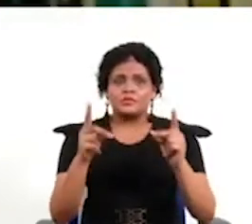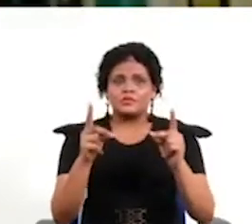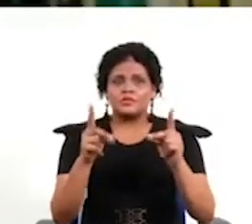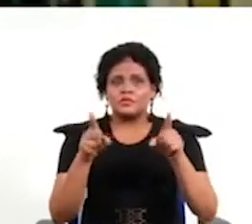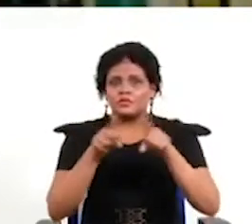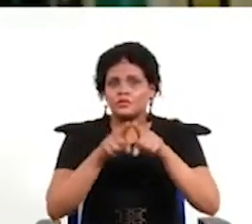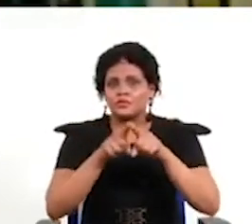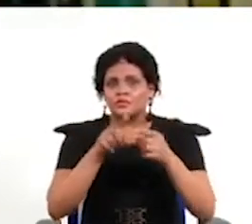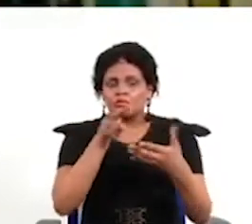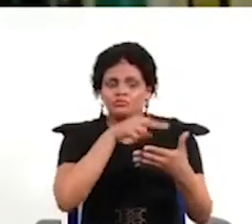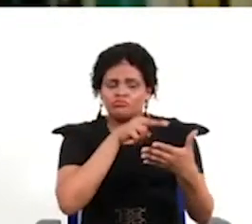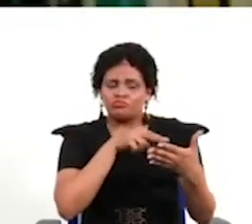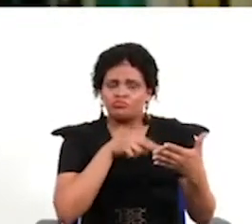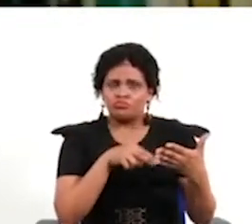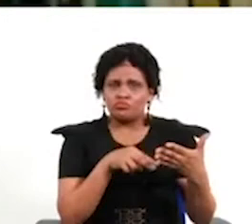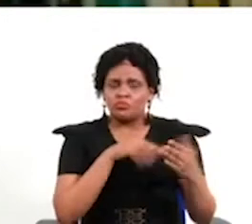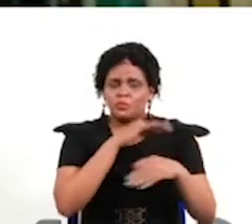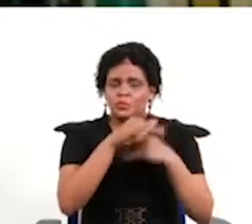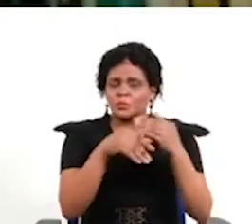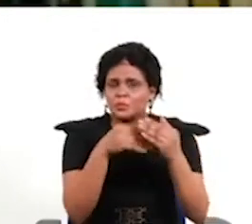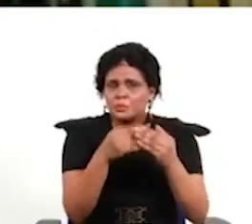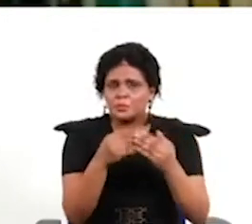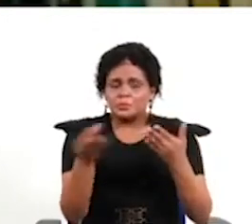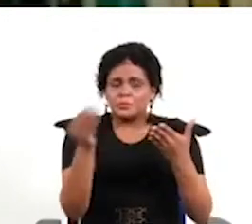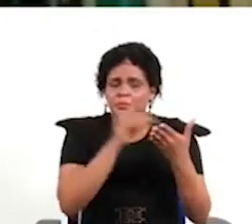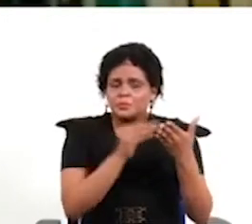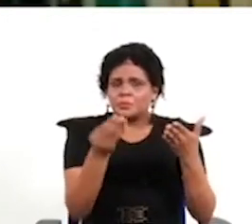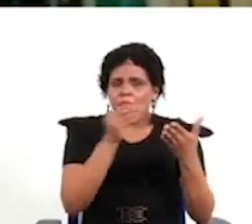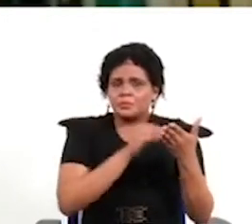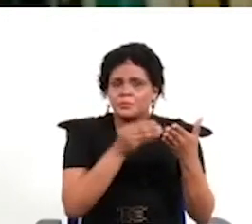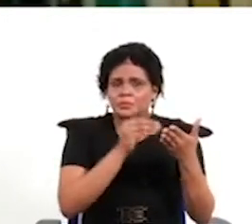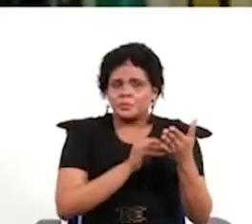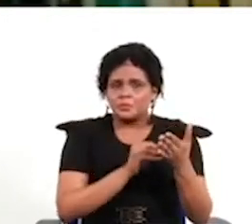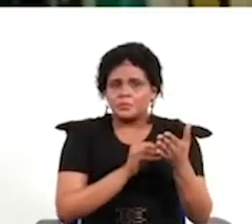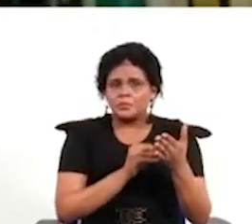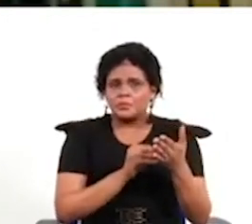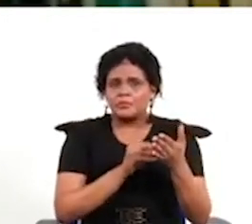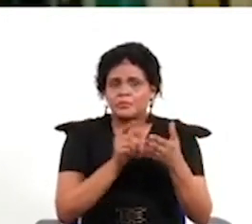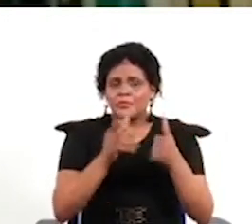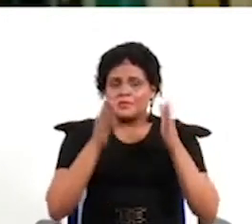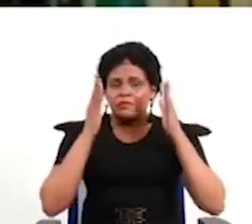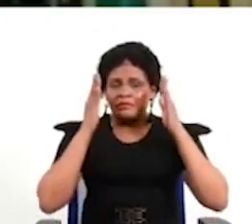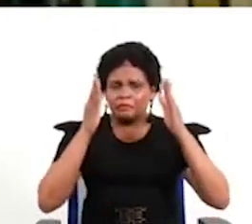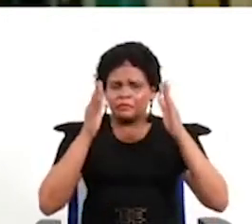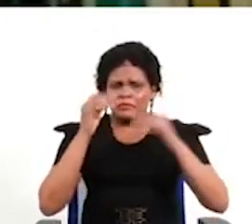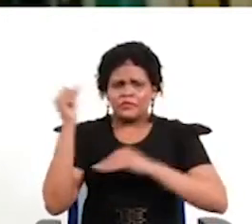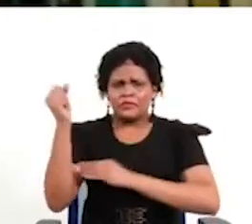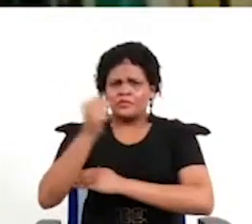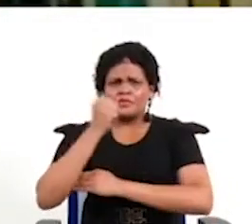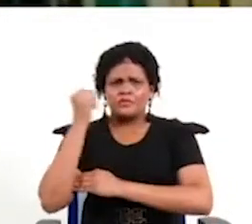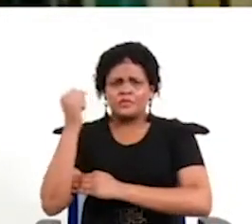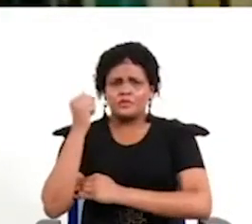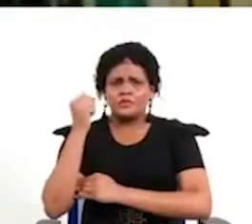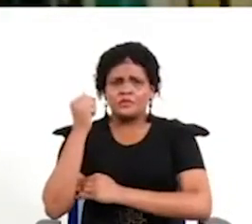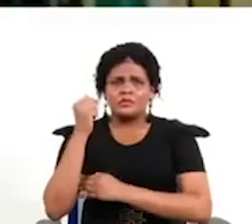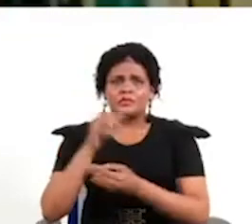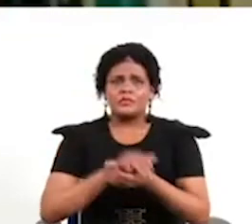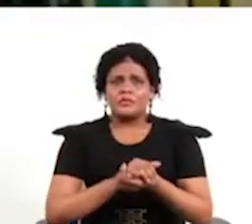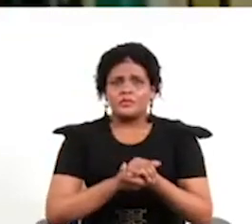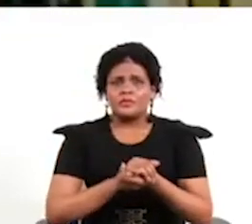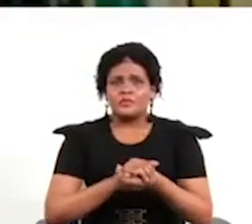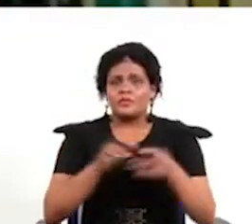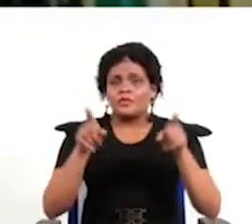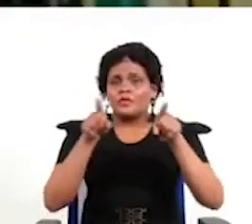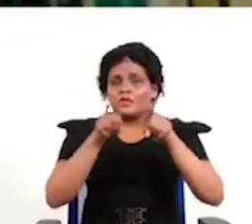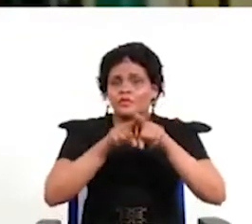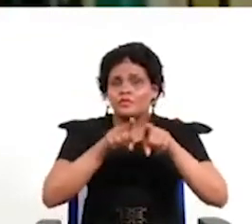descrédito en que está cayendo en muchos lugares del mundo es un llamado de atención fuerte hay que evitar que la